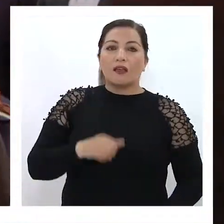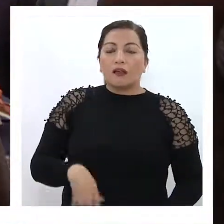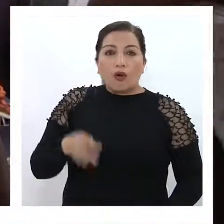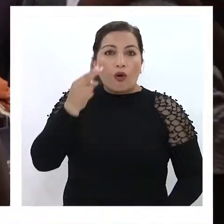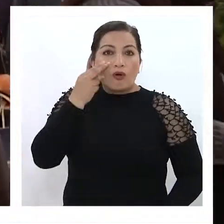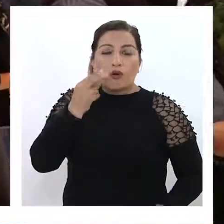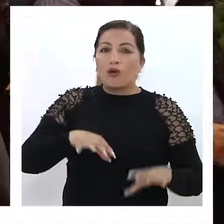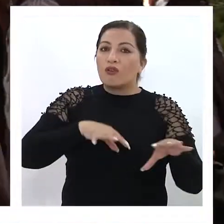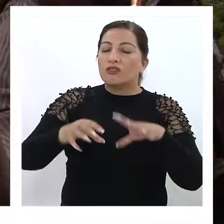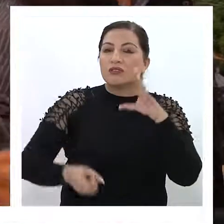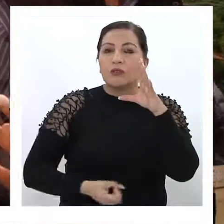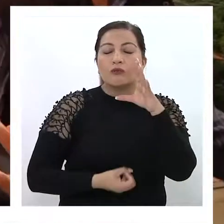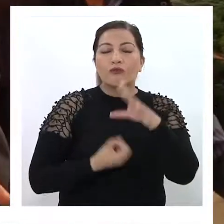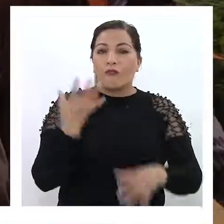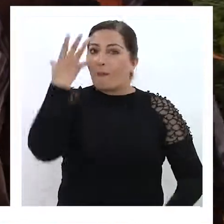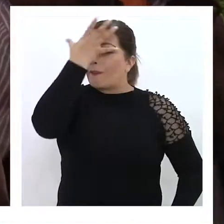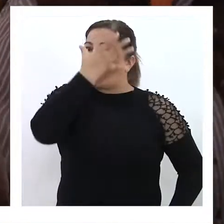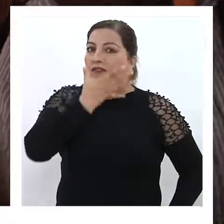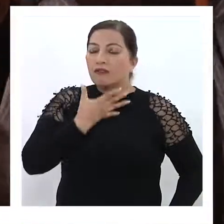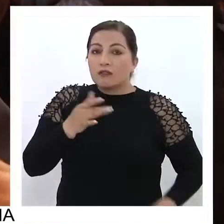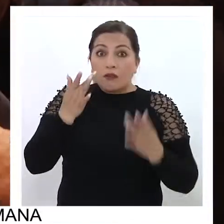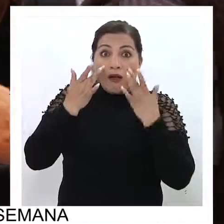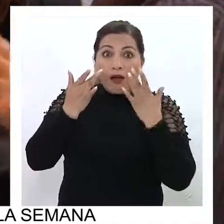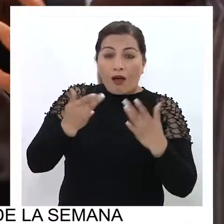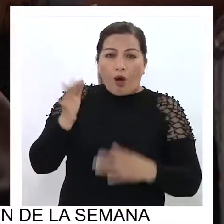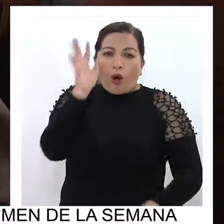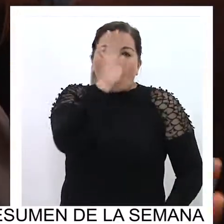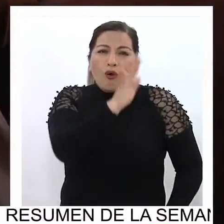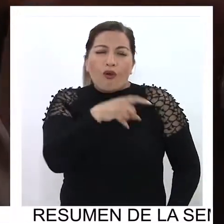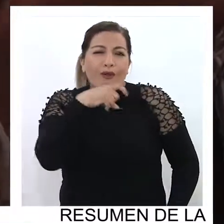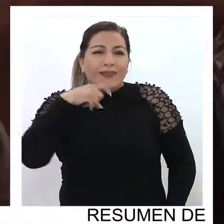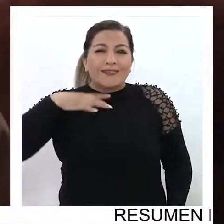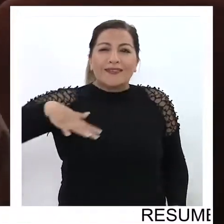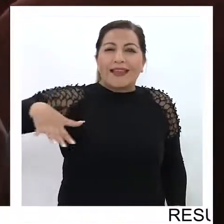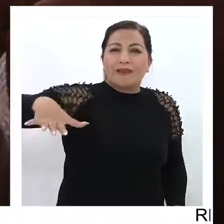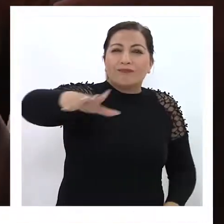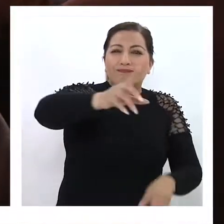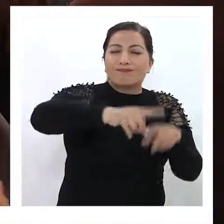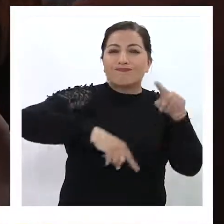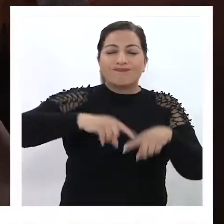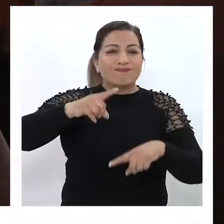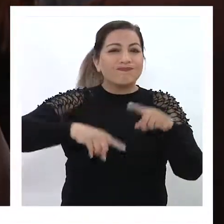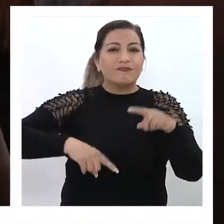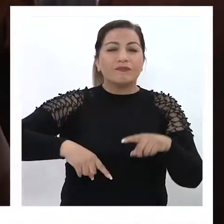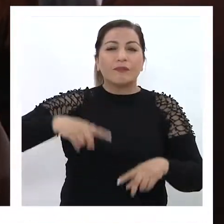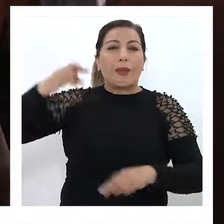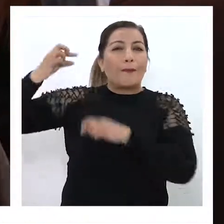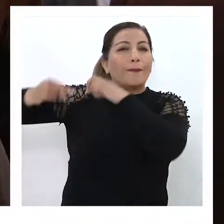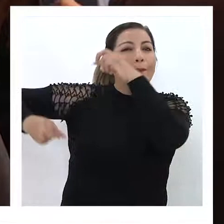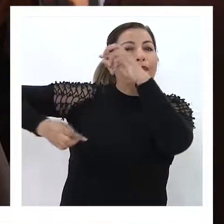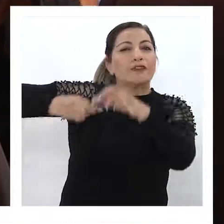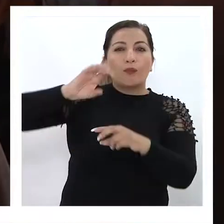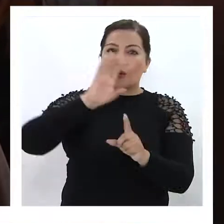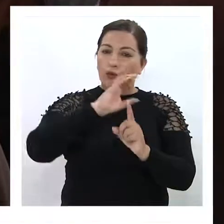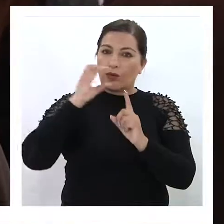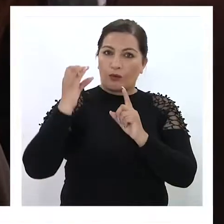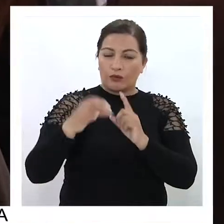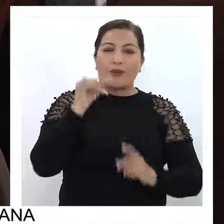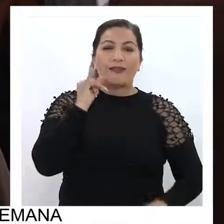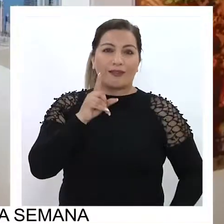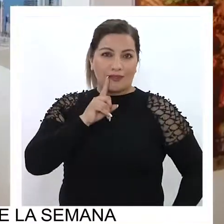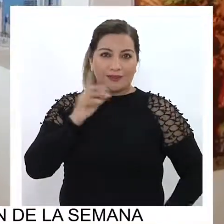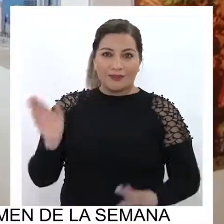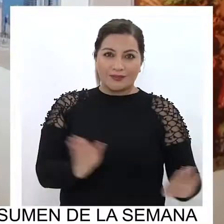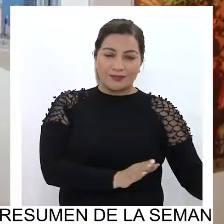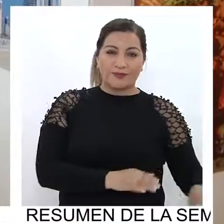sorprendiendo de las cosas maravillosas, de los colores de la pampa, del patrimonio y la cultura que esta región